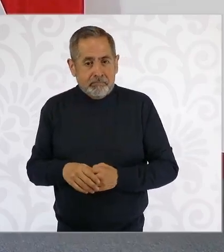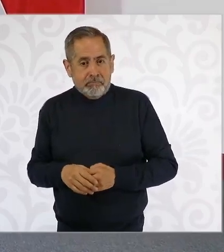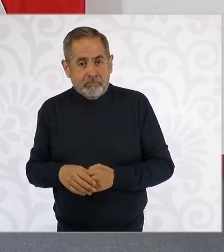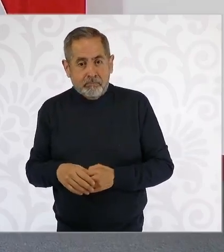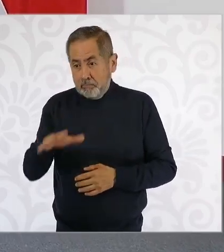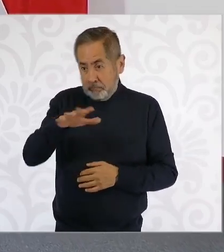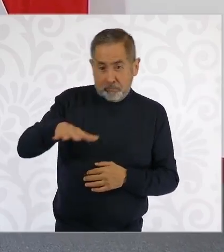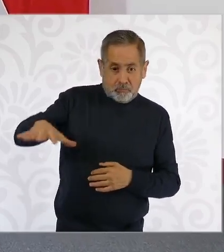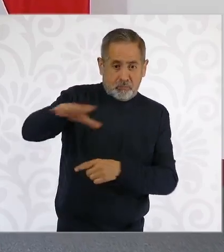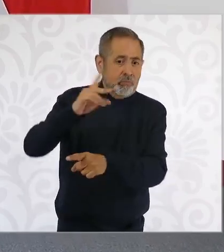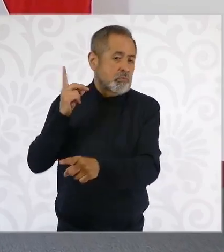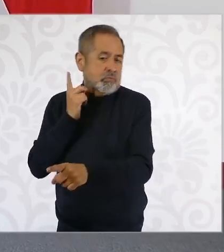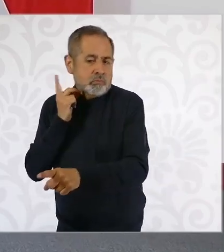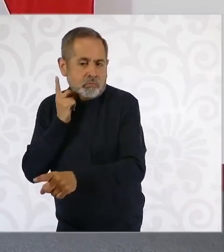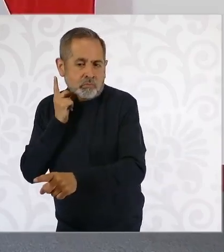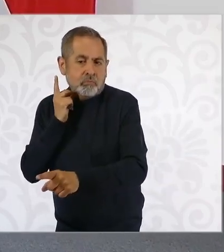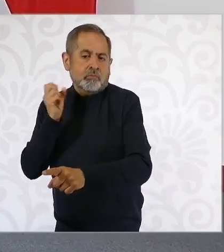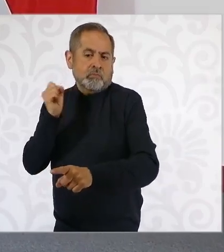Constituyente